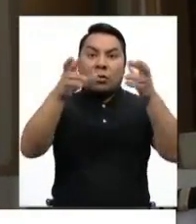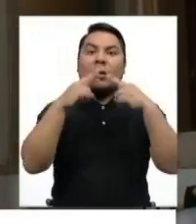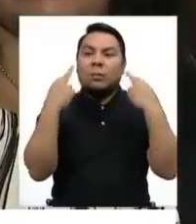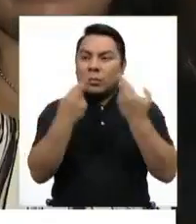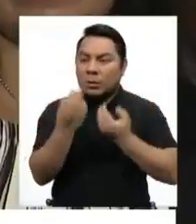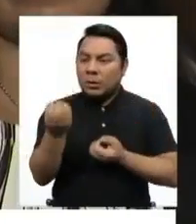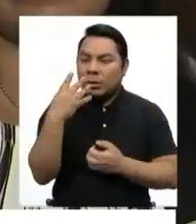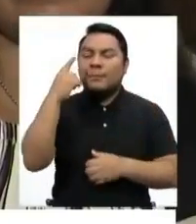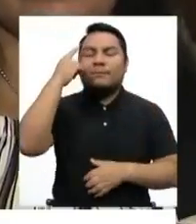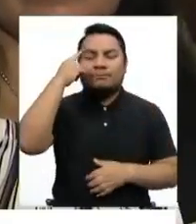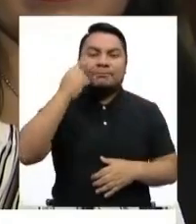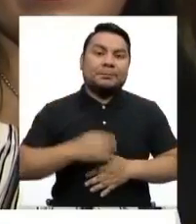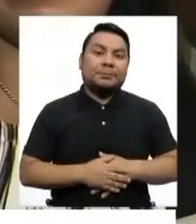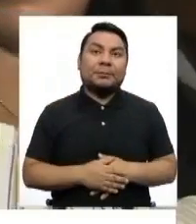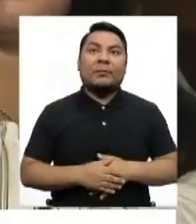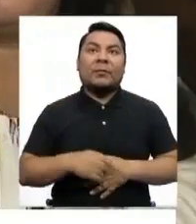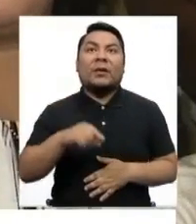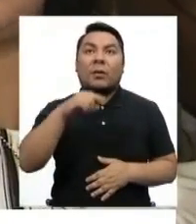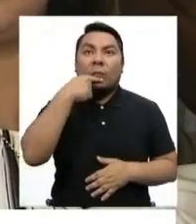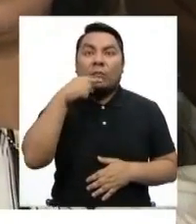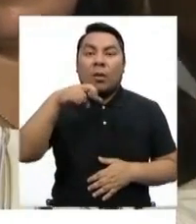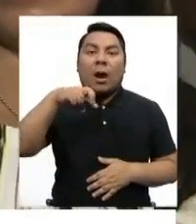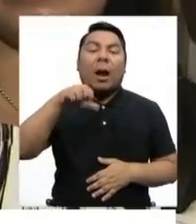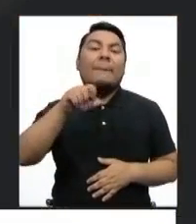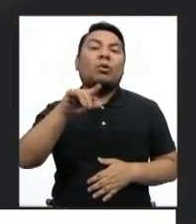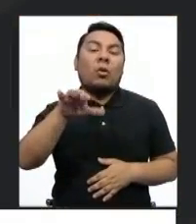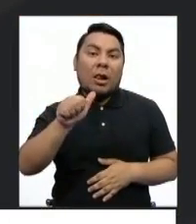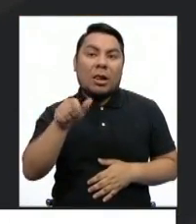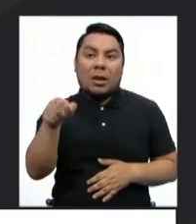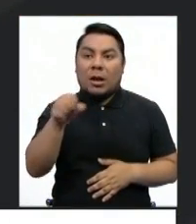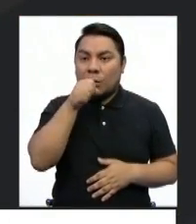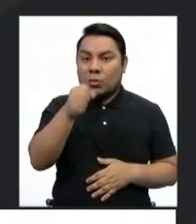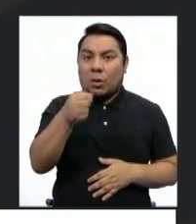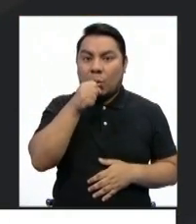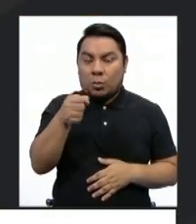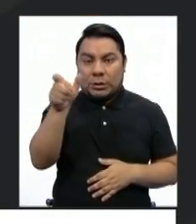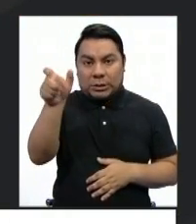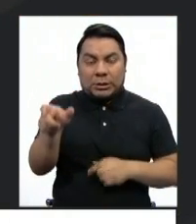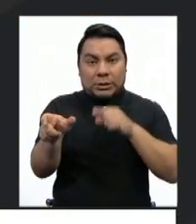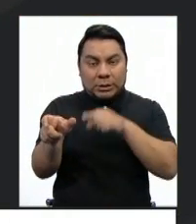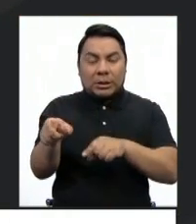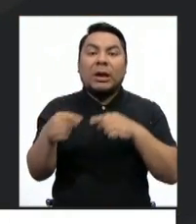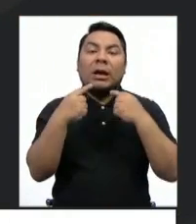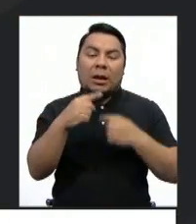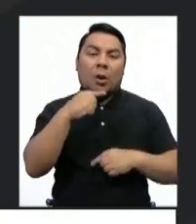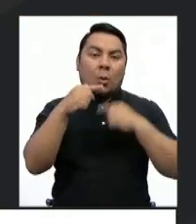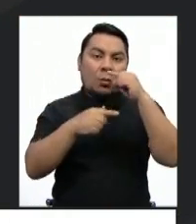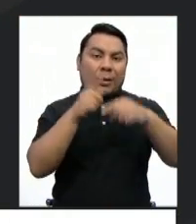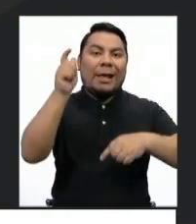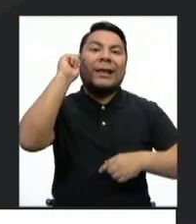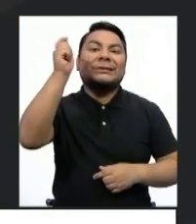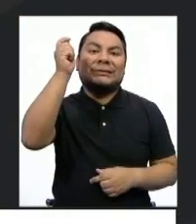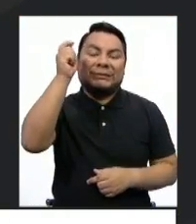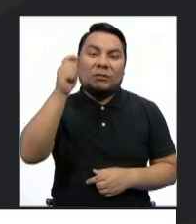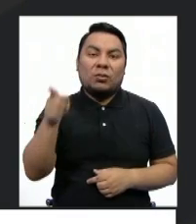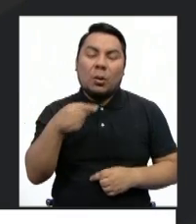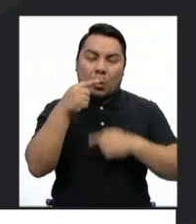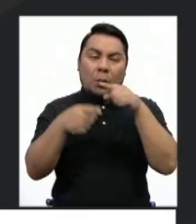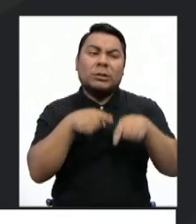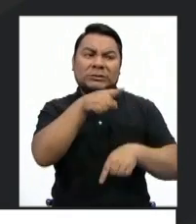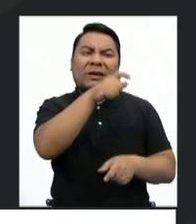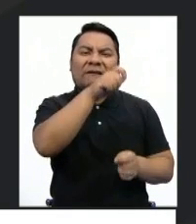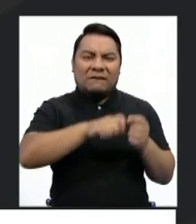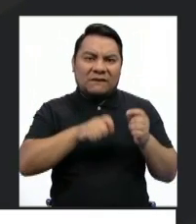Salaverri. Paloma Noceda asegura que la periodista, presuntamente agraviada, dio su testimonio ratificando el acoso sexual,